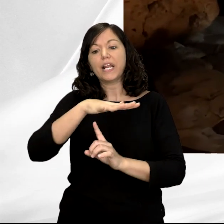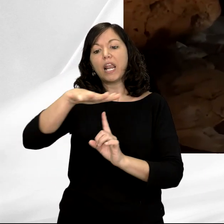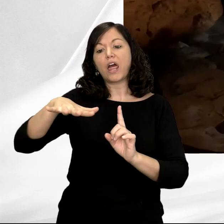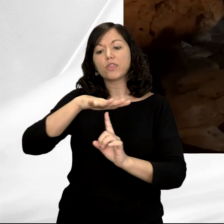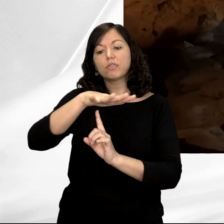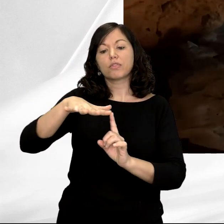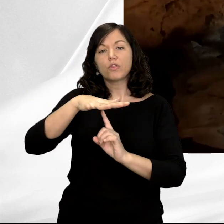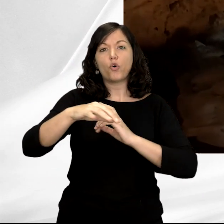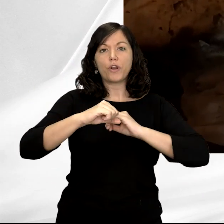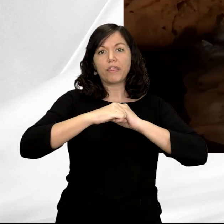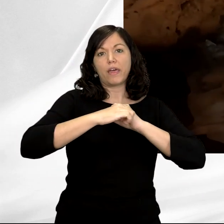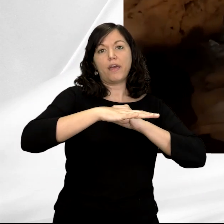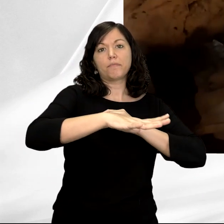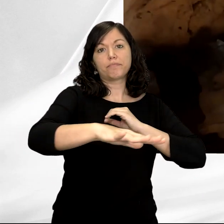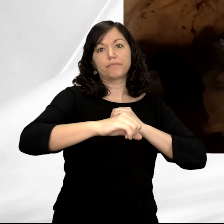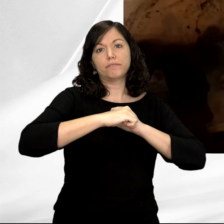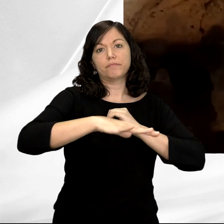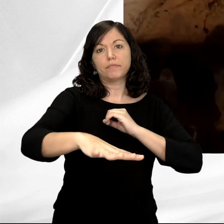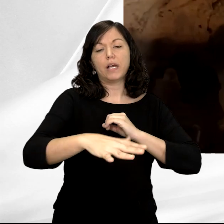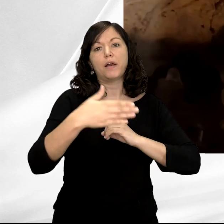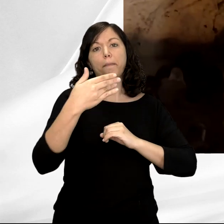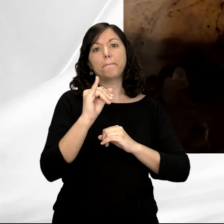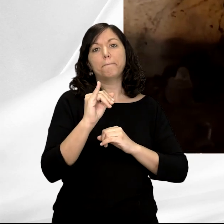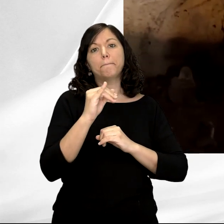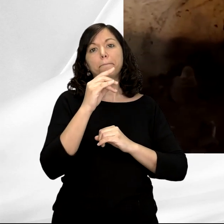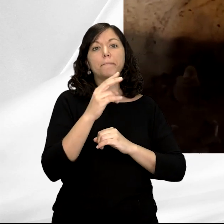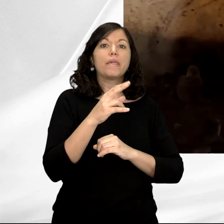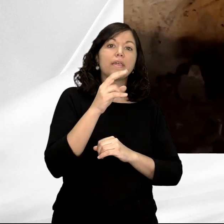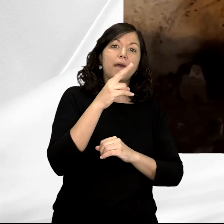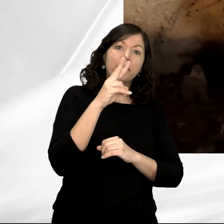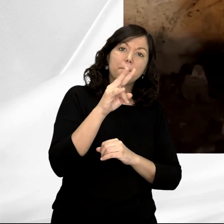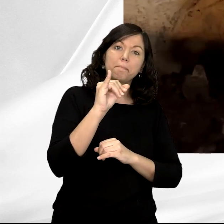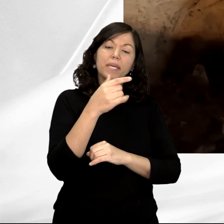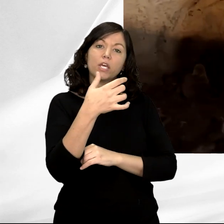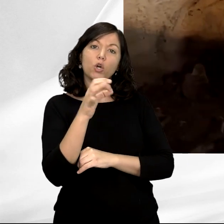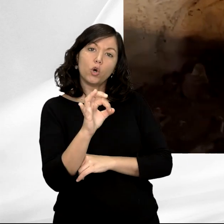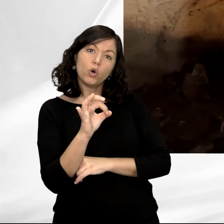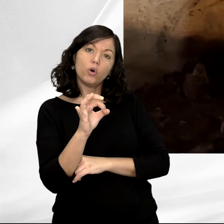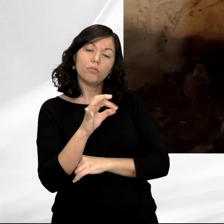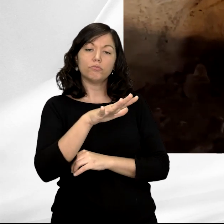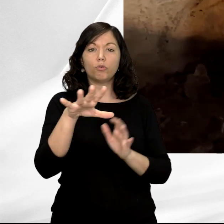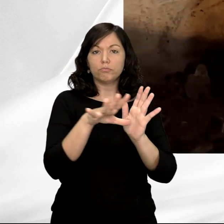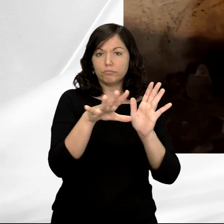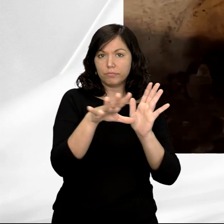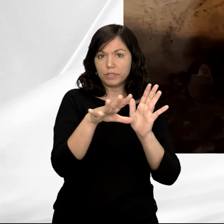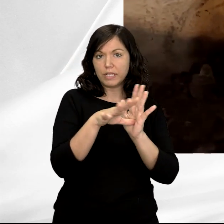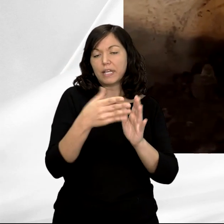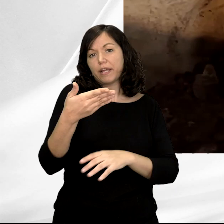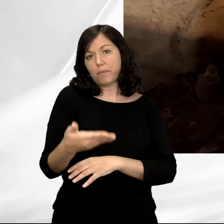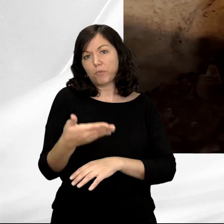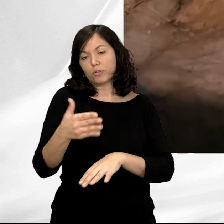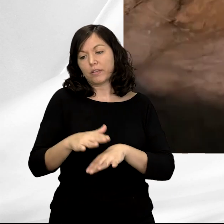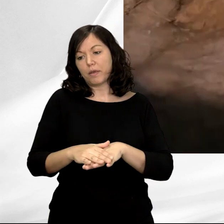zona de la costa, Vígaro, Lapa, fundamentalmente, nos estaba hablando de que esto también formaba parte de esa actividad esencial de